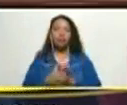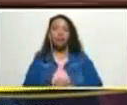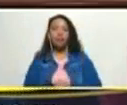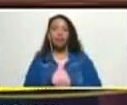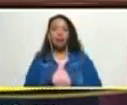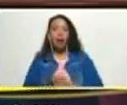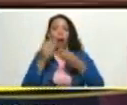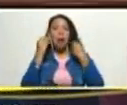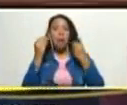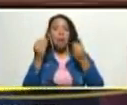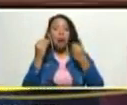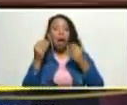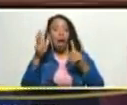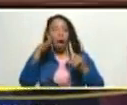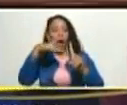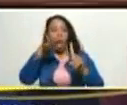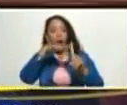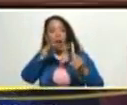obnubilarlo